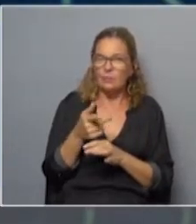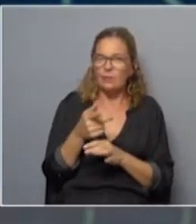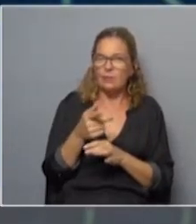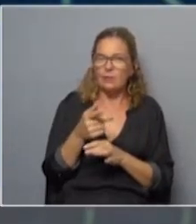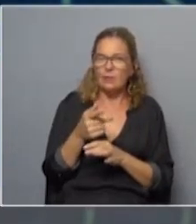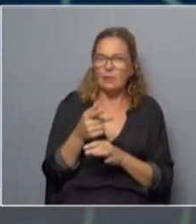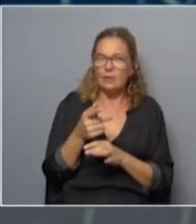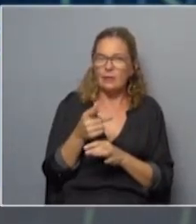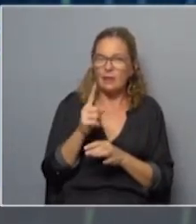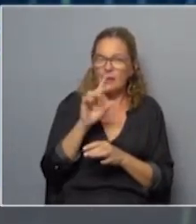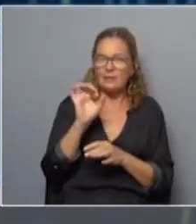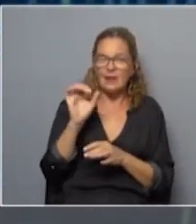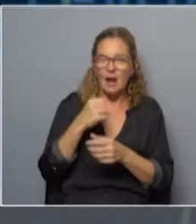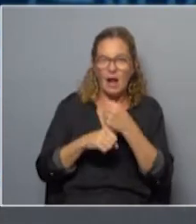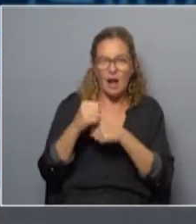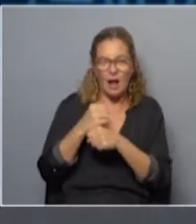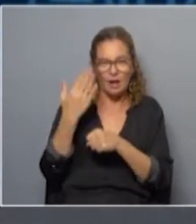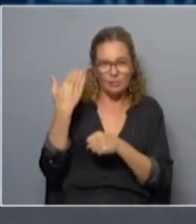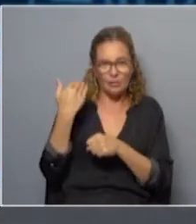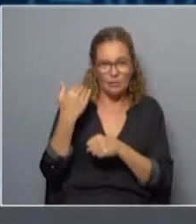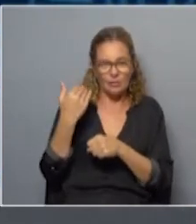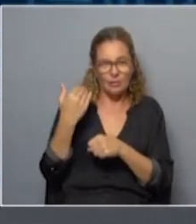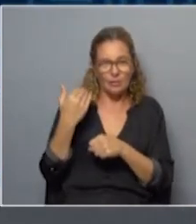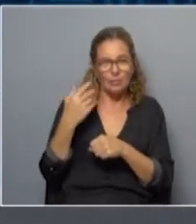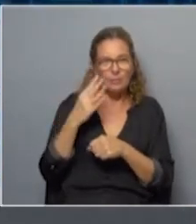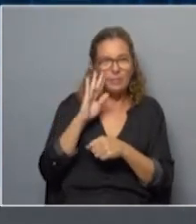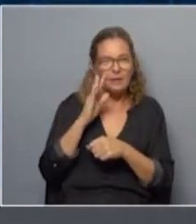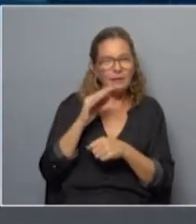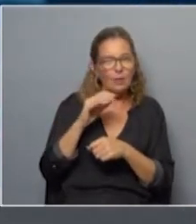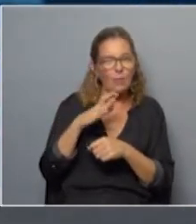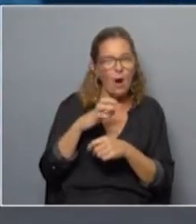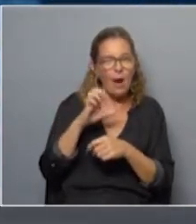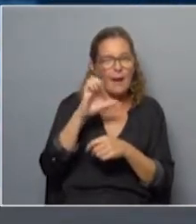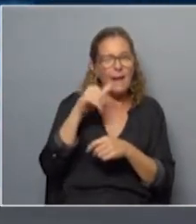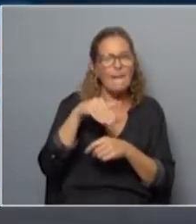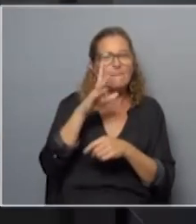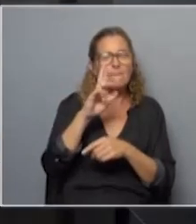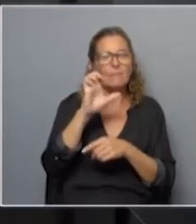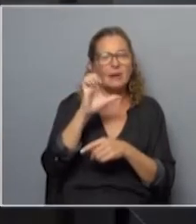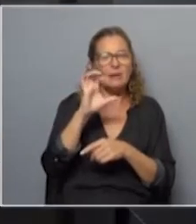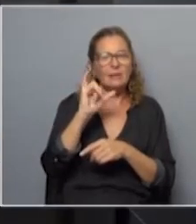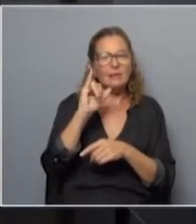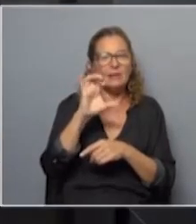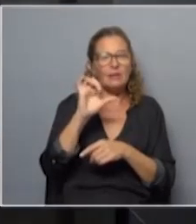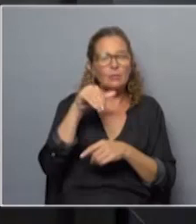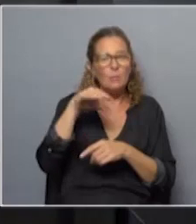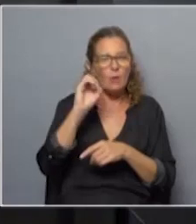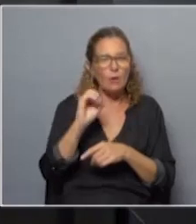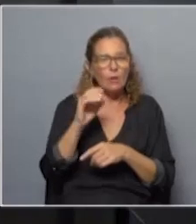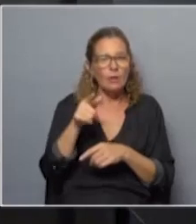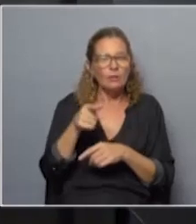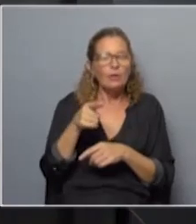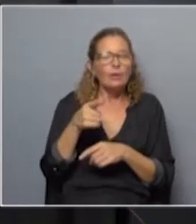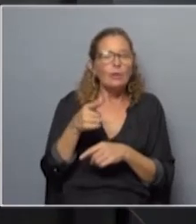que hace 100 años en Uruguay se llamaba empresismo. ¿Qué quería decir esto, empresismo? Bueno, que se